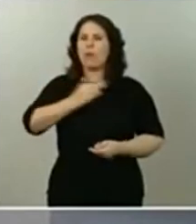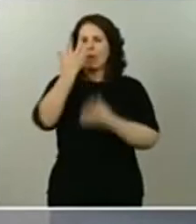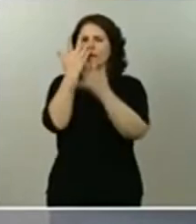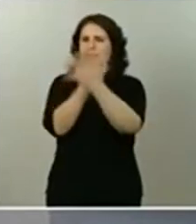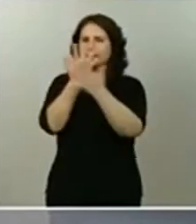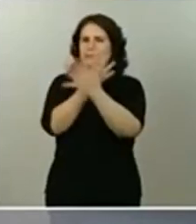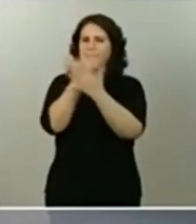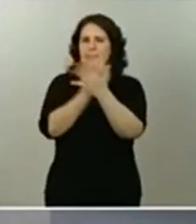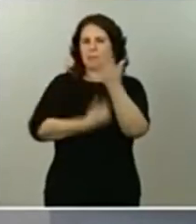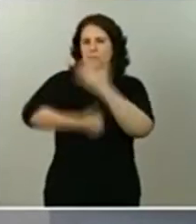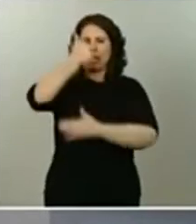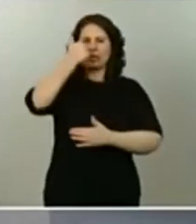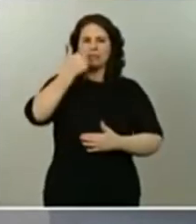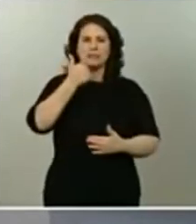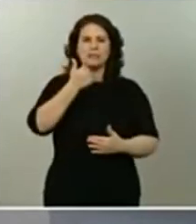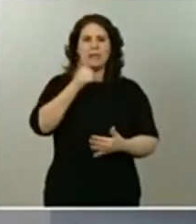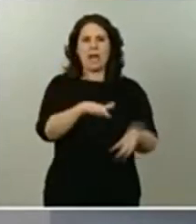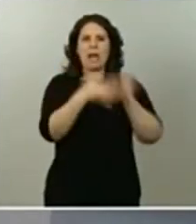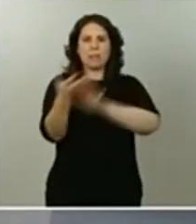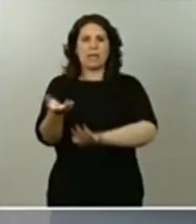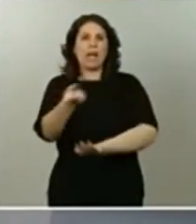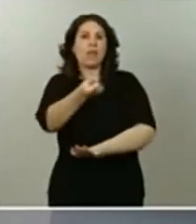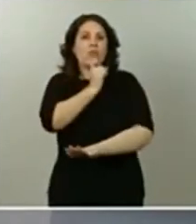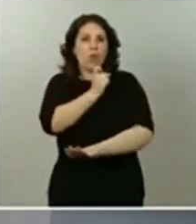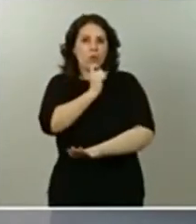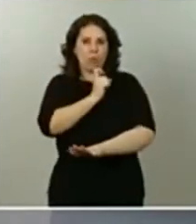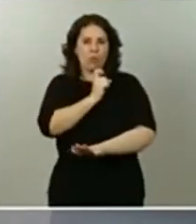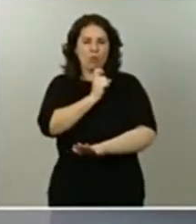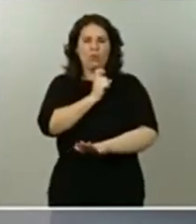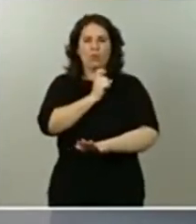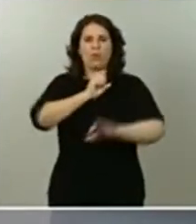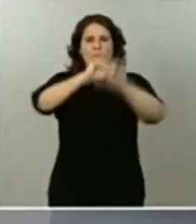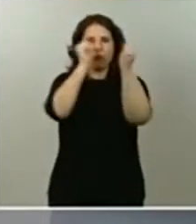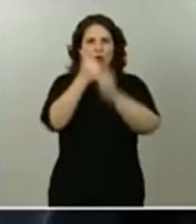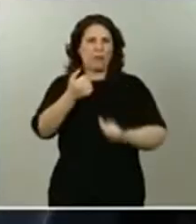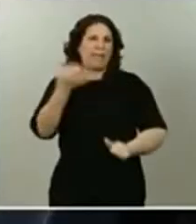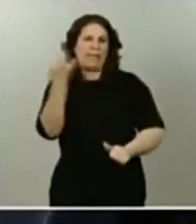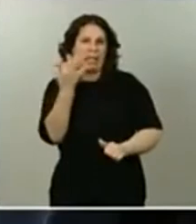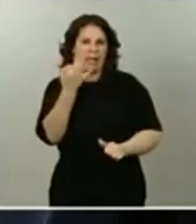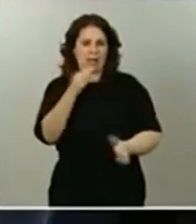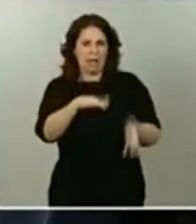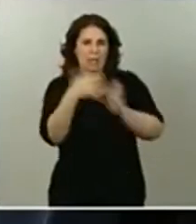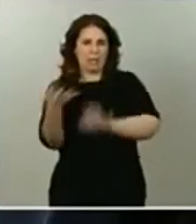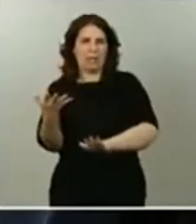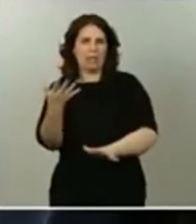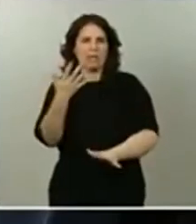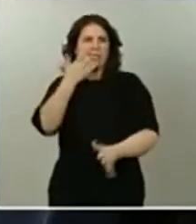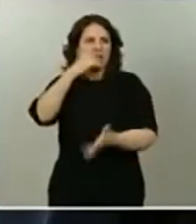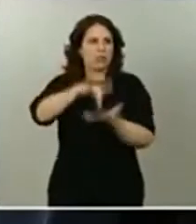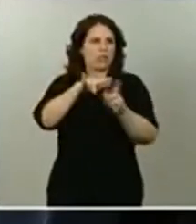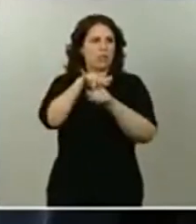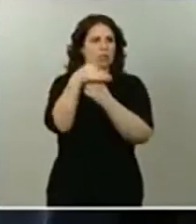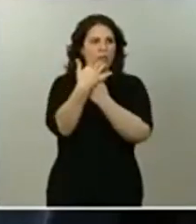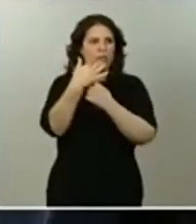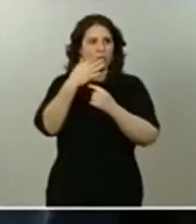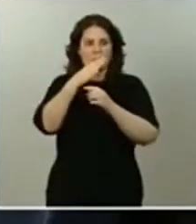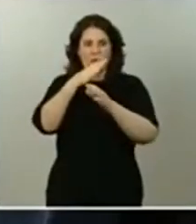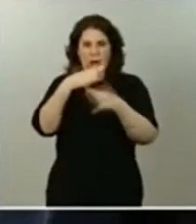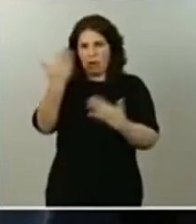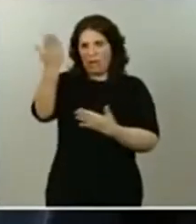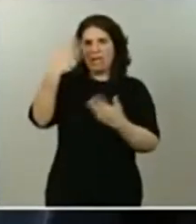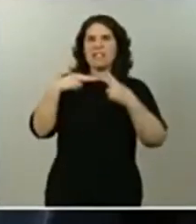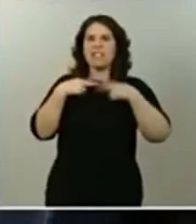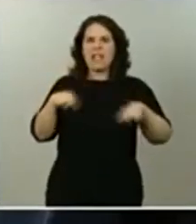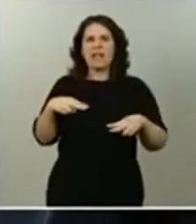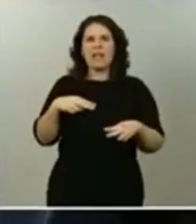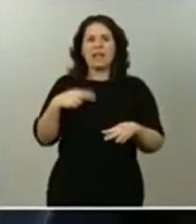aplicar y cómo deben aplicar las comunidades autónomas en casos como el de, cuando se llega a una situación como la de Lleida, qué es lo que se debe aplicar